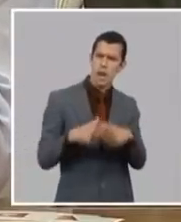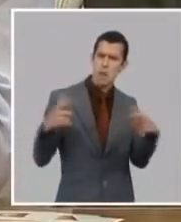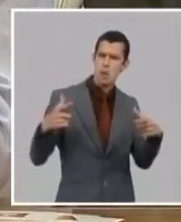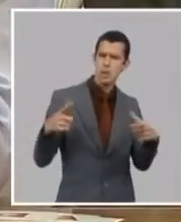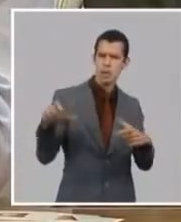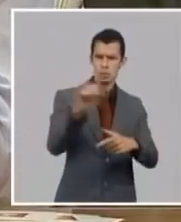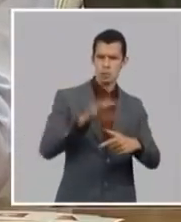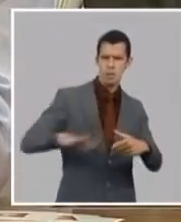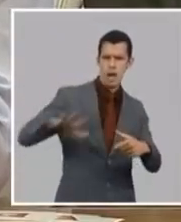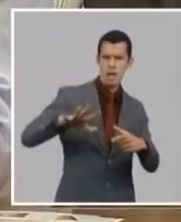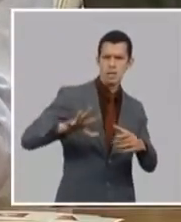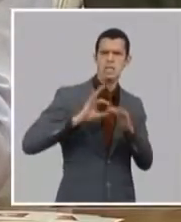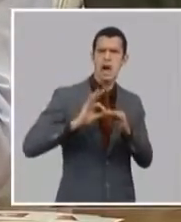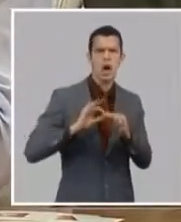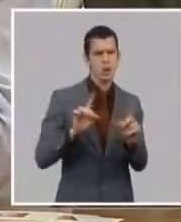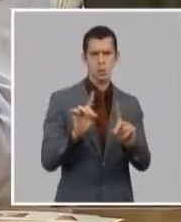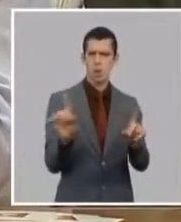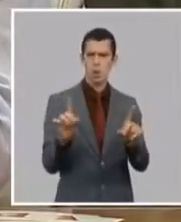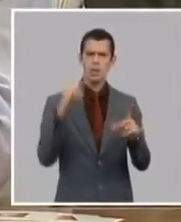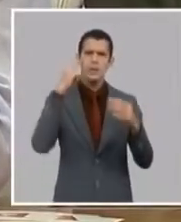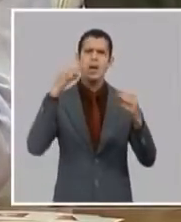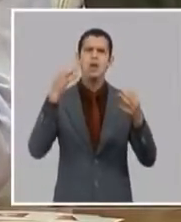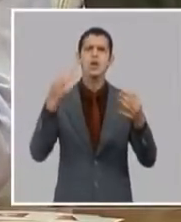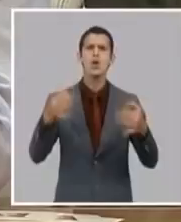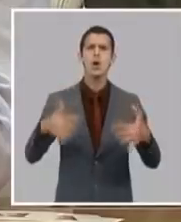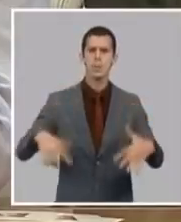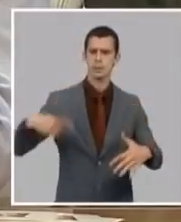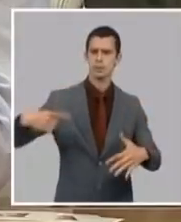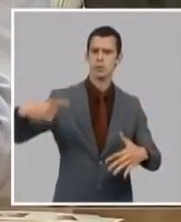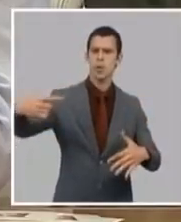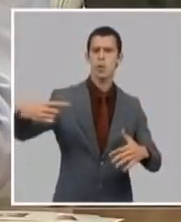molesta como nosotros vivimos en medio de adversidades